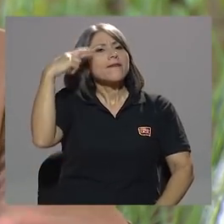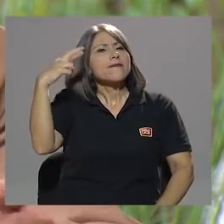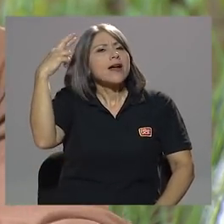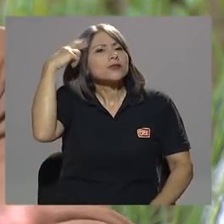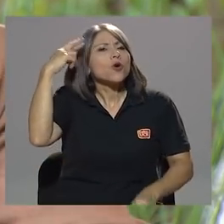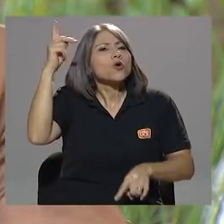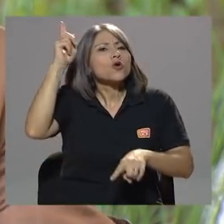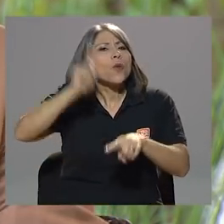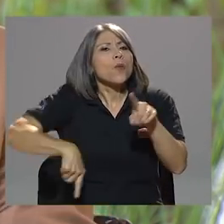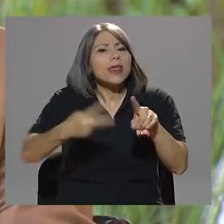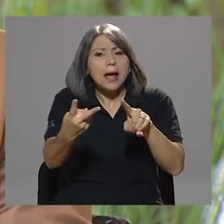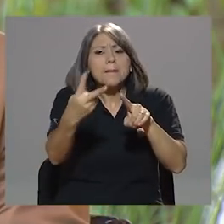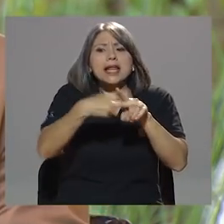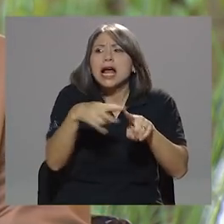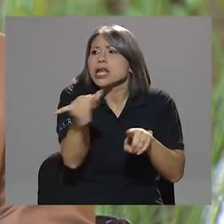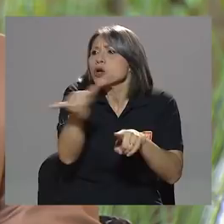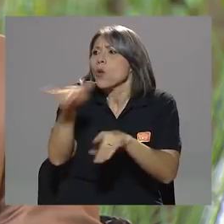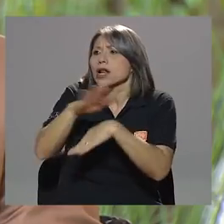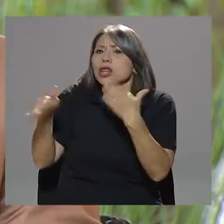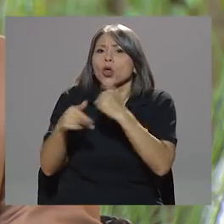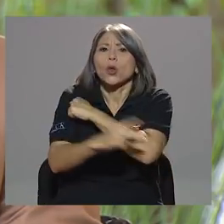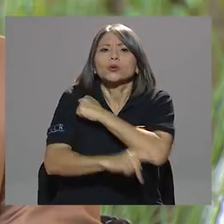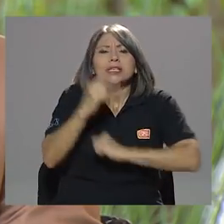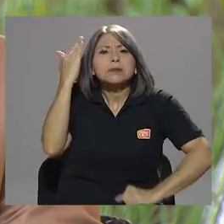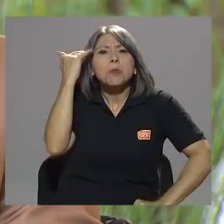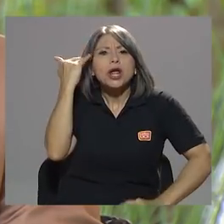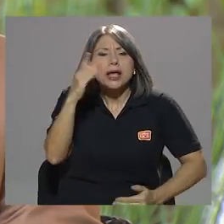no pueden aplicar lo que todos los países aplican?